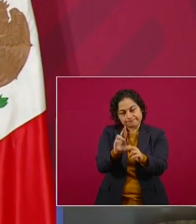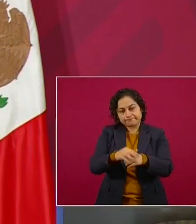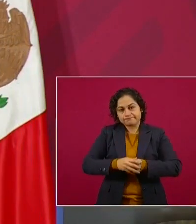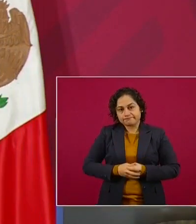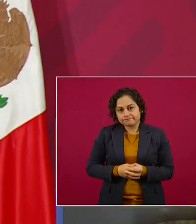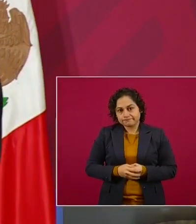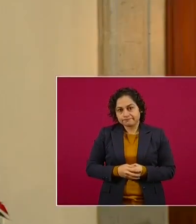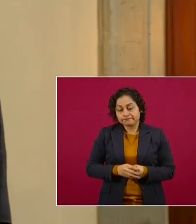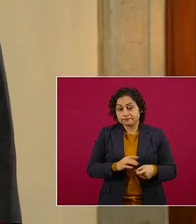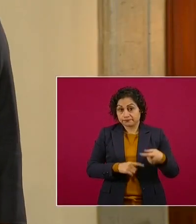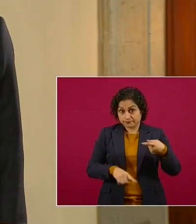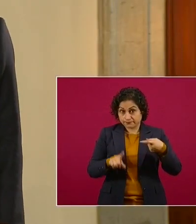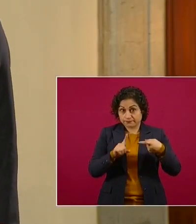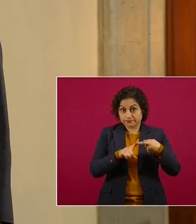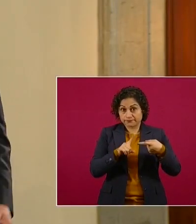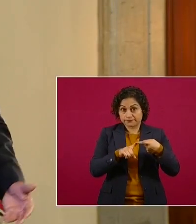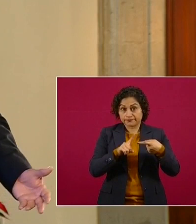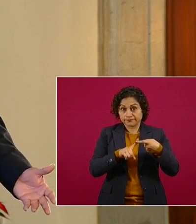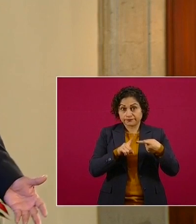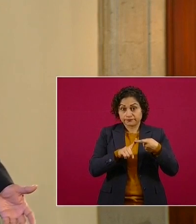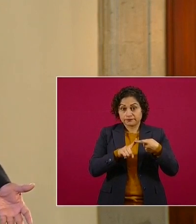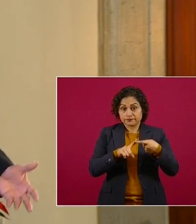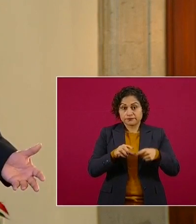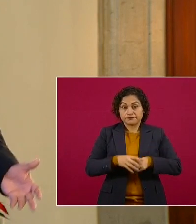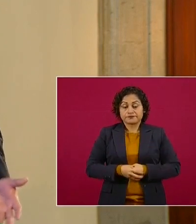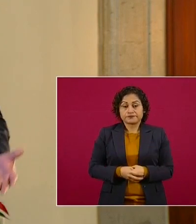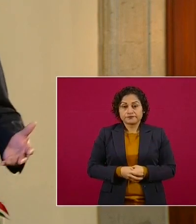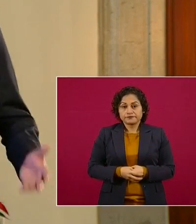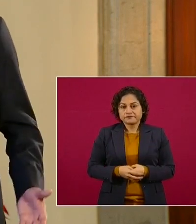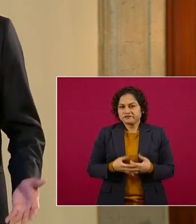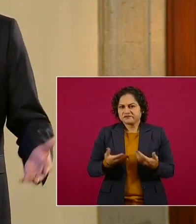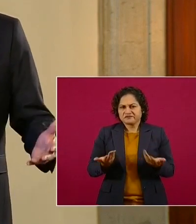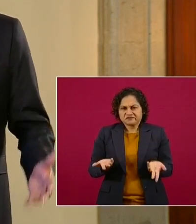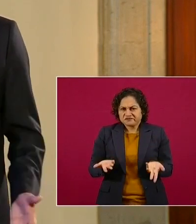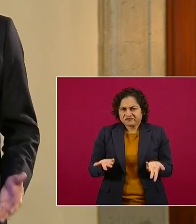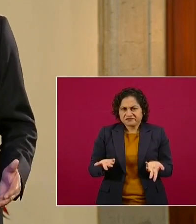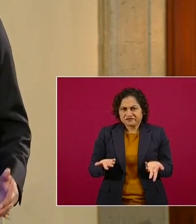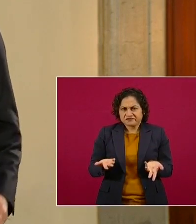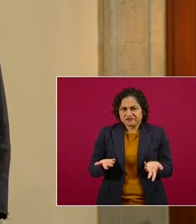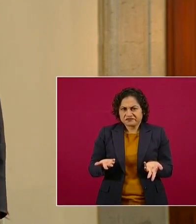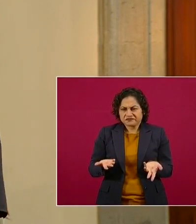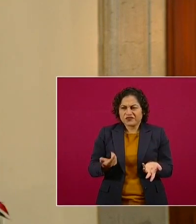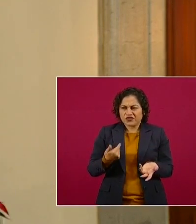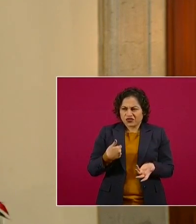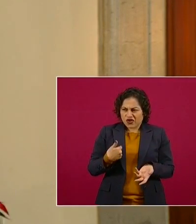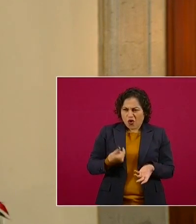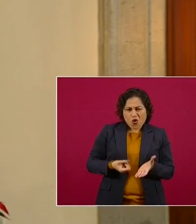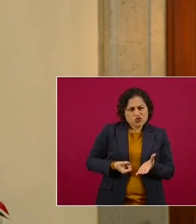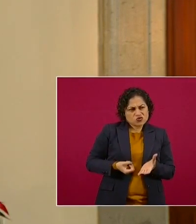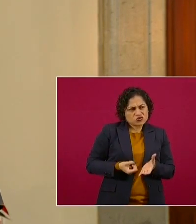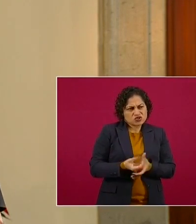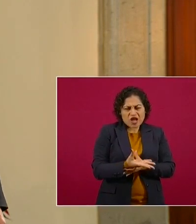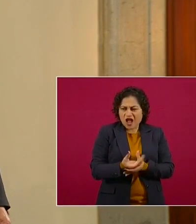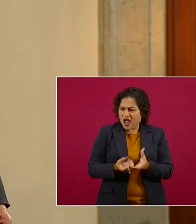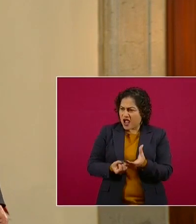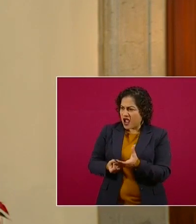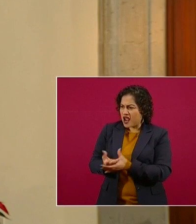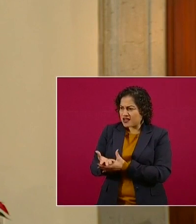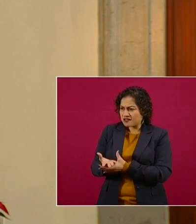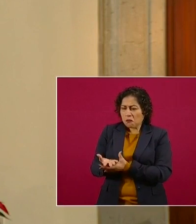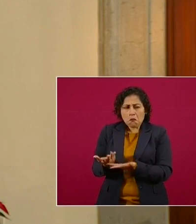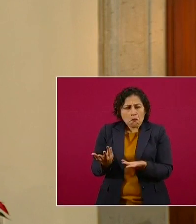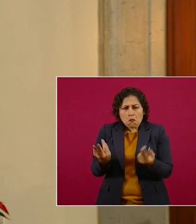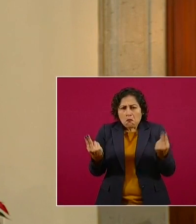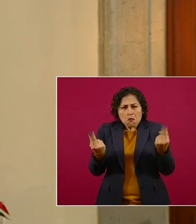Uno, si no tenemos nada verdaderamente importante que hacer, no salgamos a la